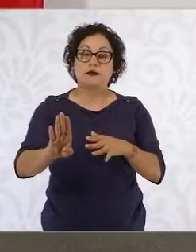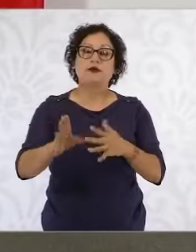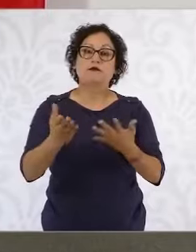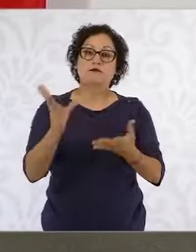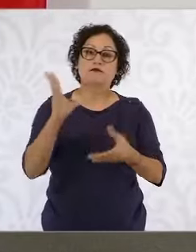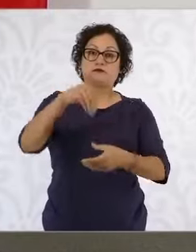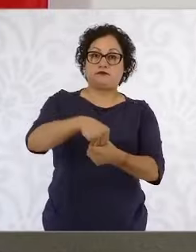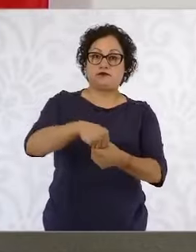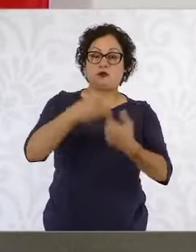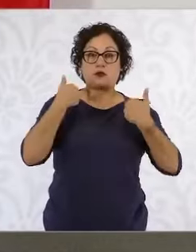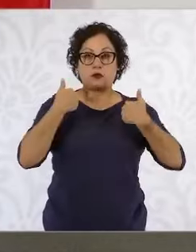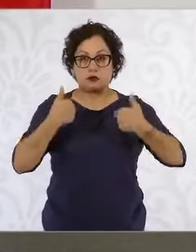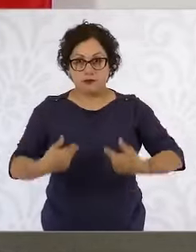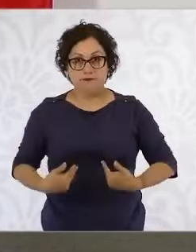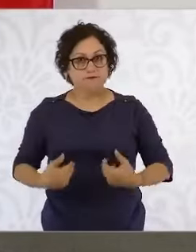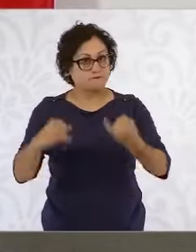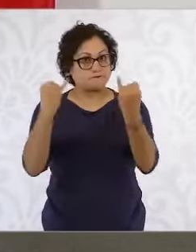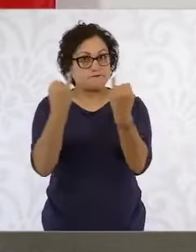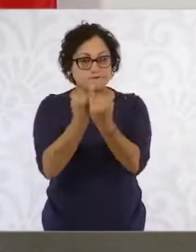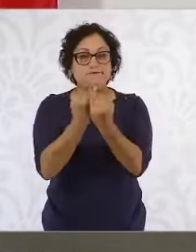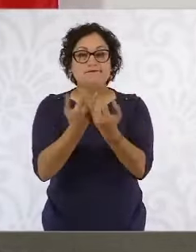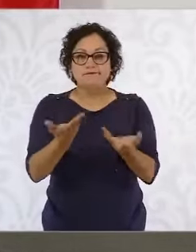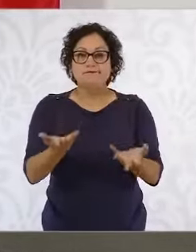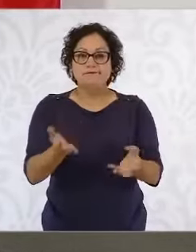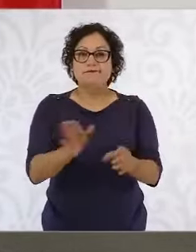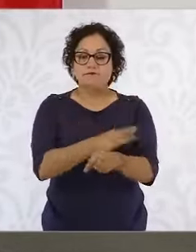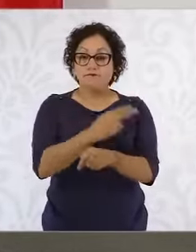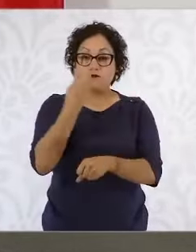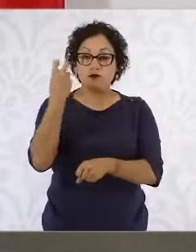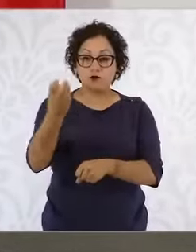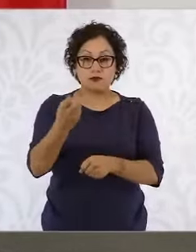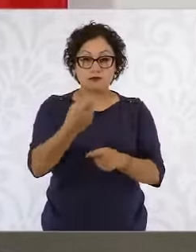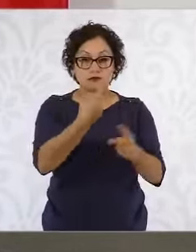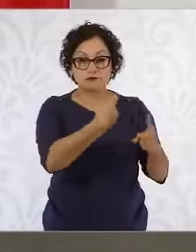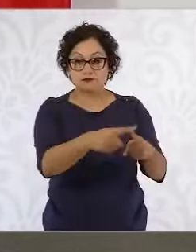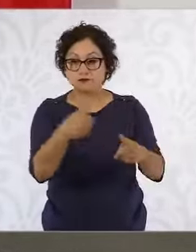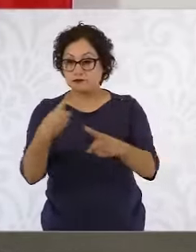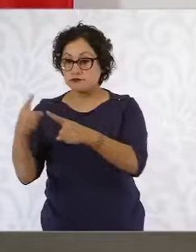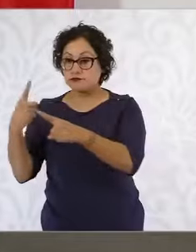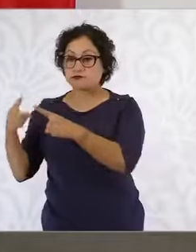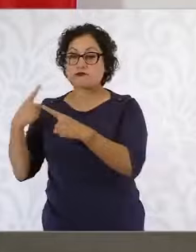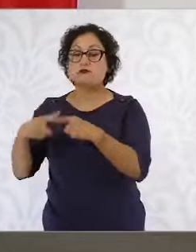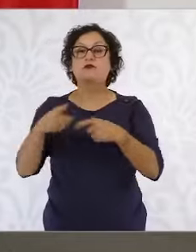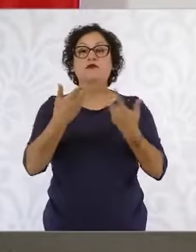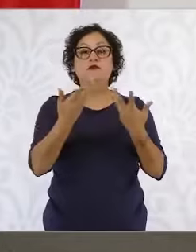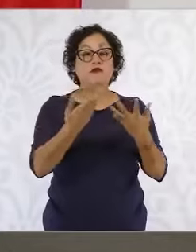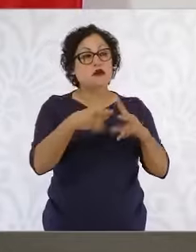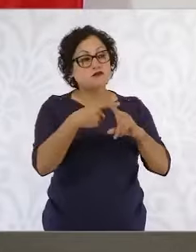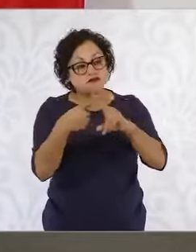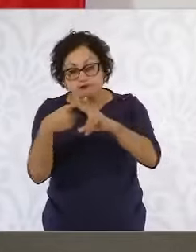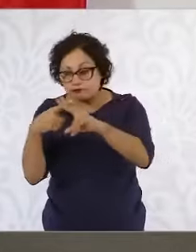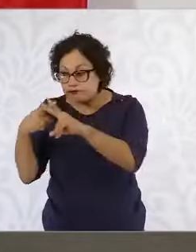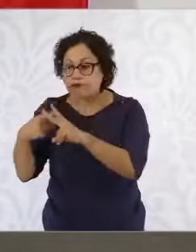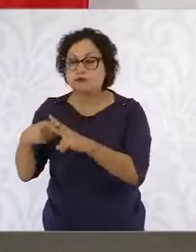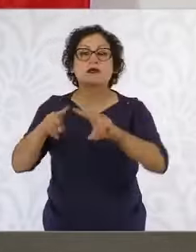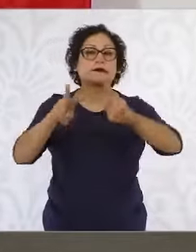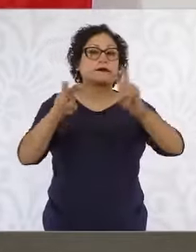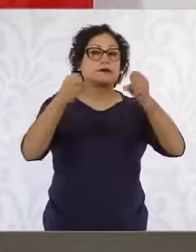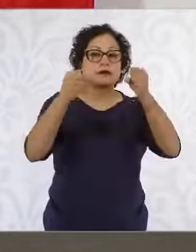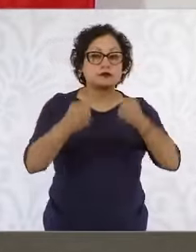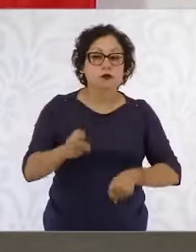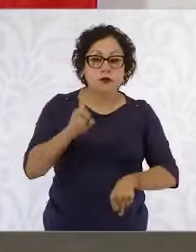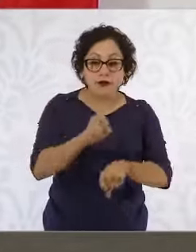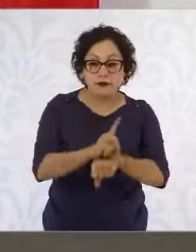Entonces, justamente todos estos números, lo que se está haciendo en seguridad y otros temas los